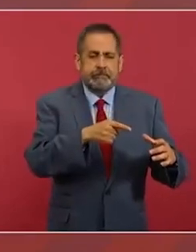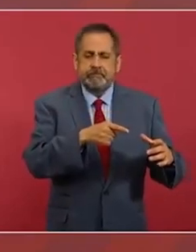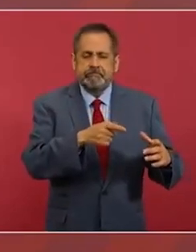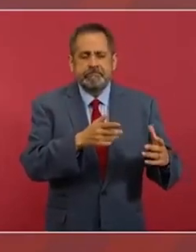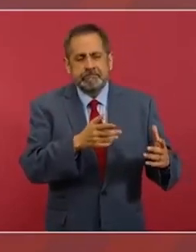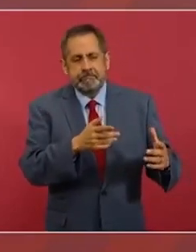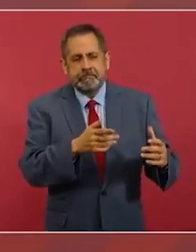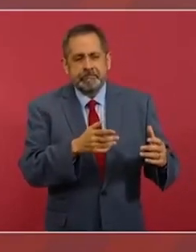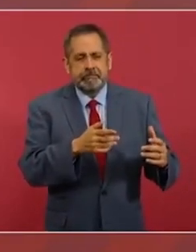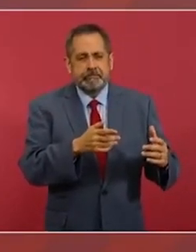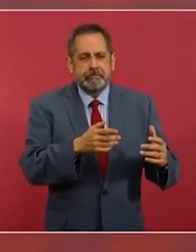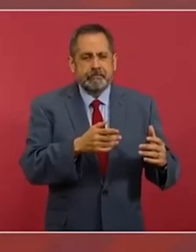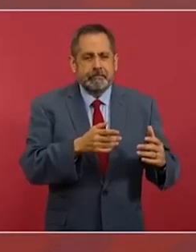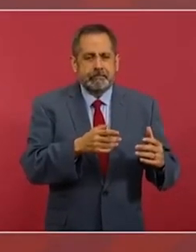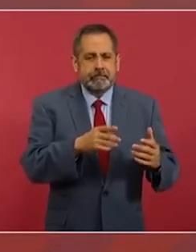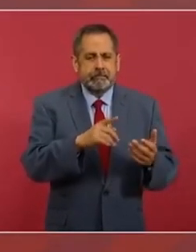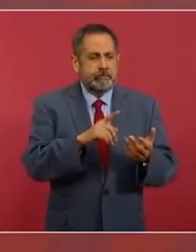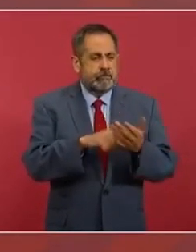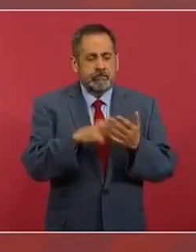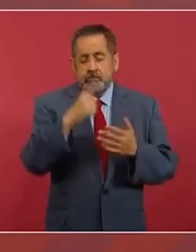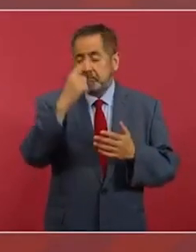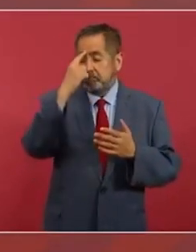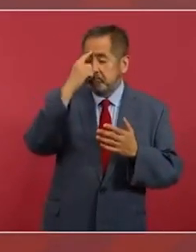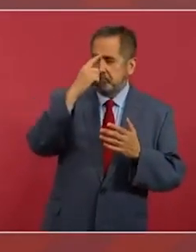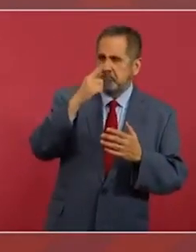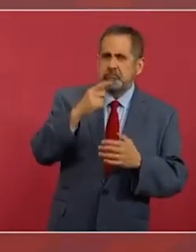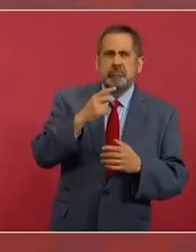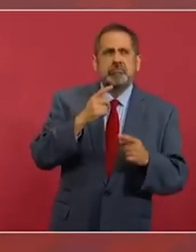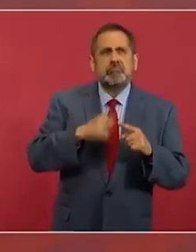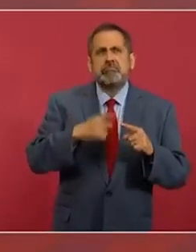las letras, para la literatura,